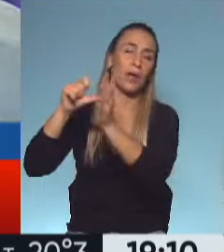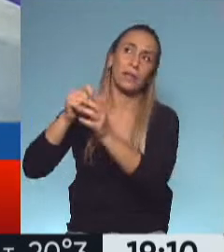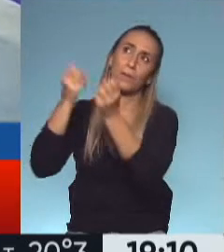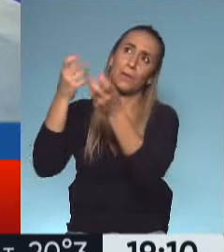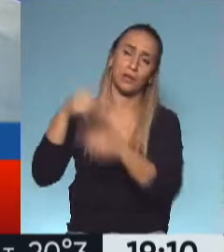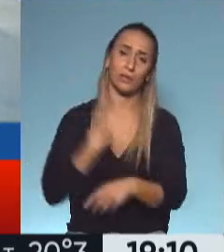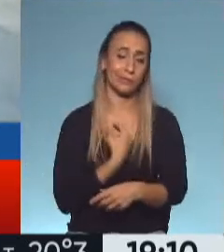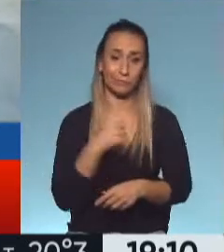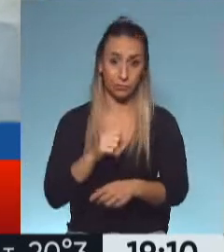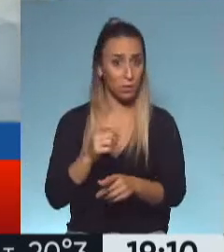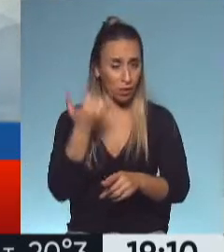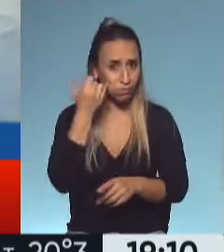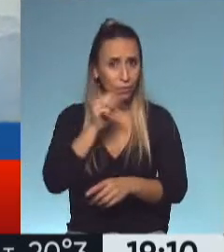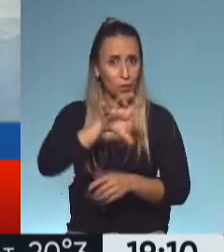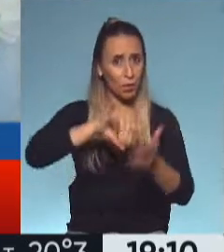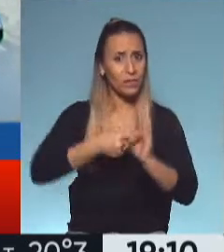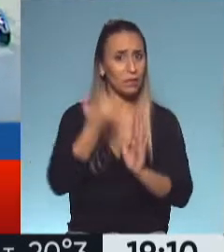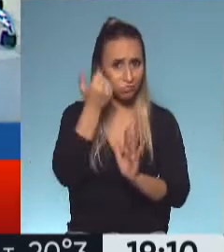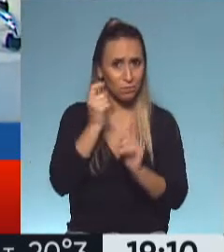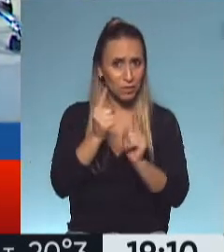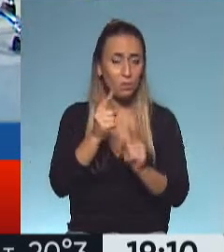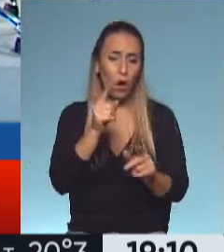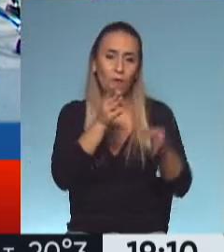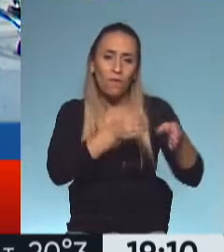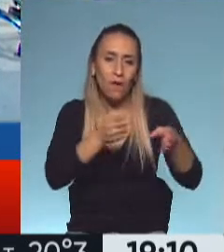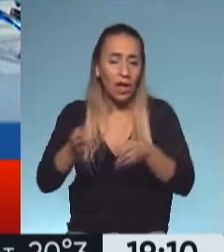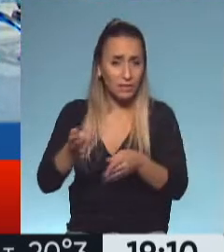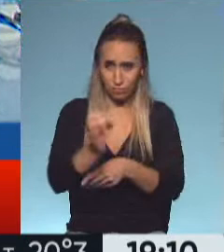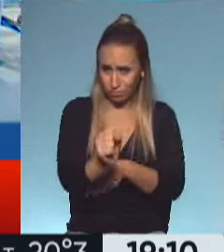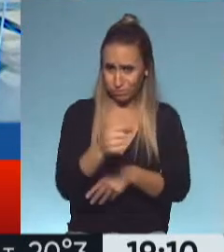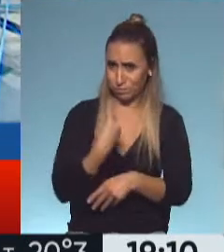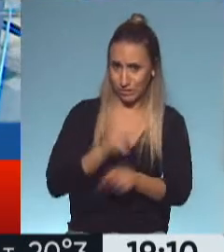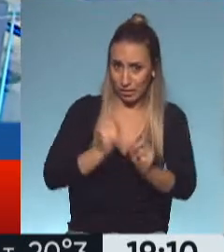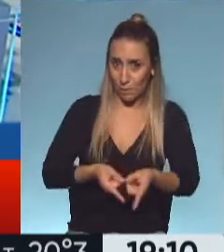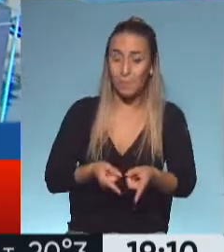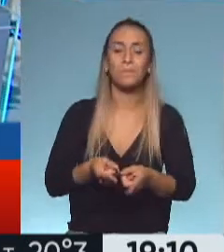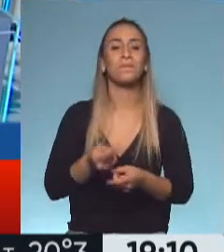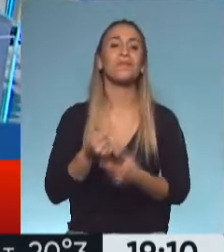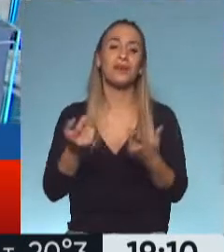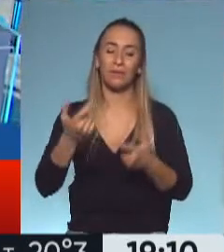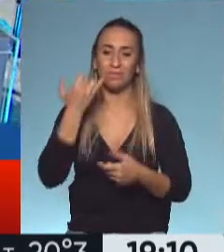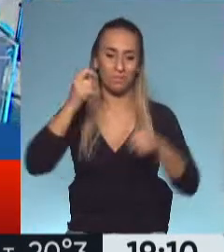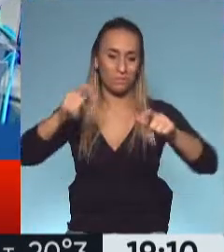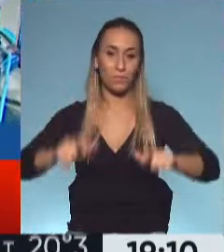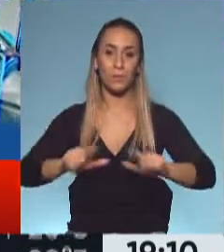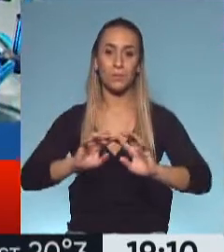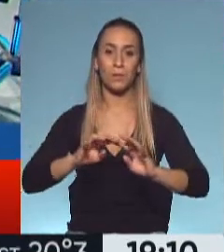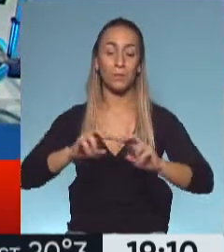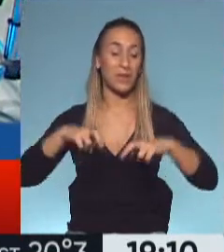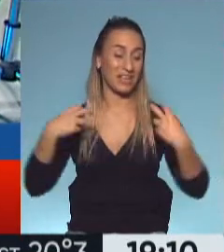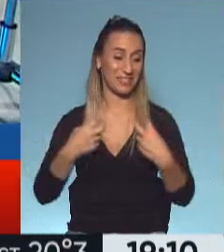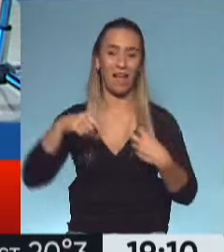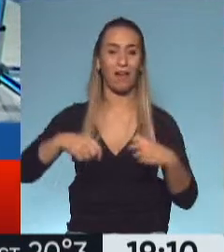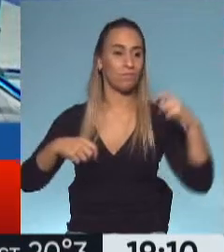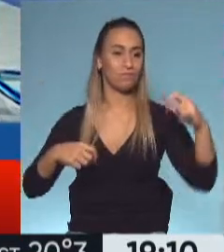a lo largo del año pasado. Ya estamos en la mesa con dos de los tremendos especialistas. Claro, ahora el foco